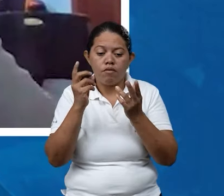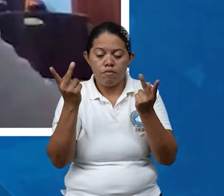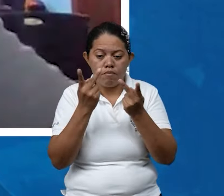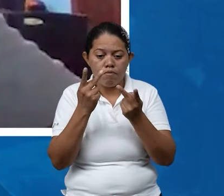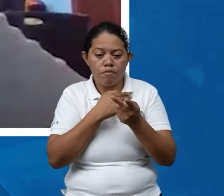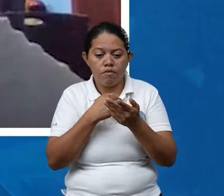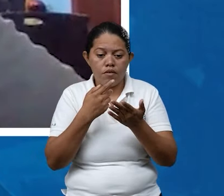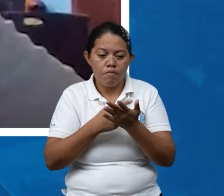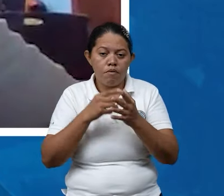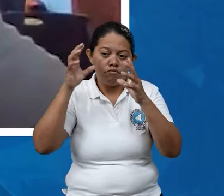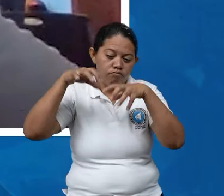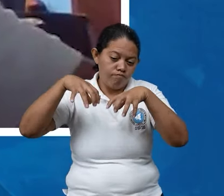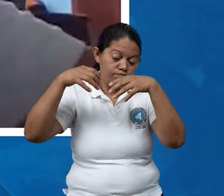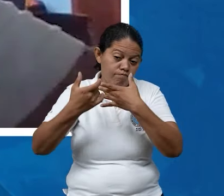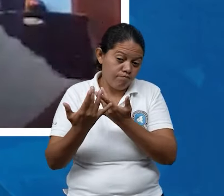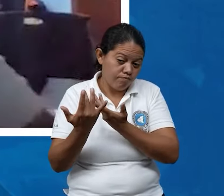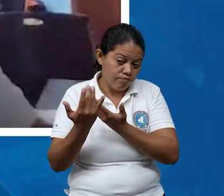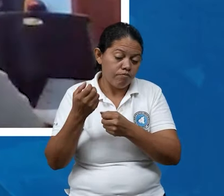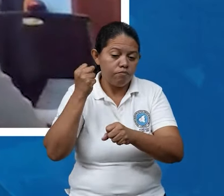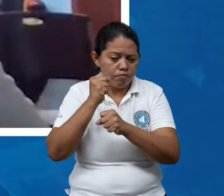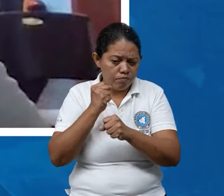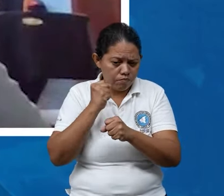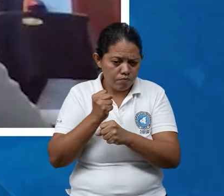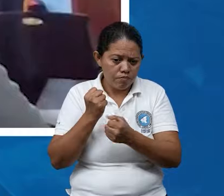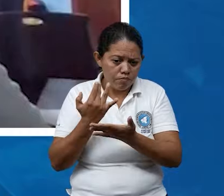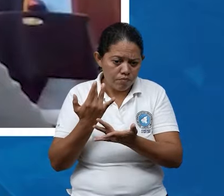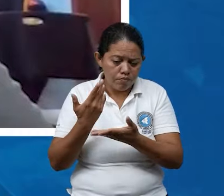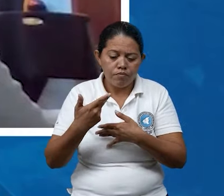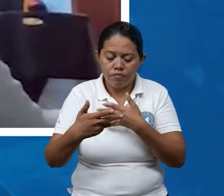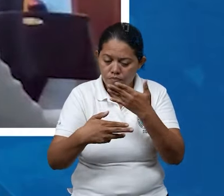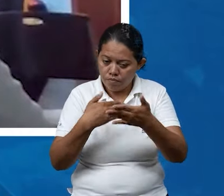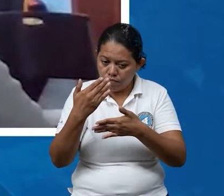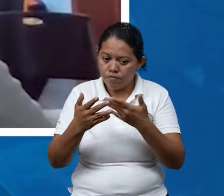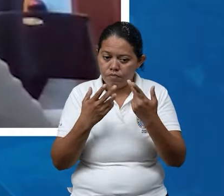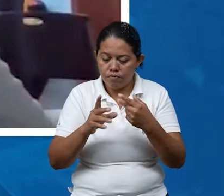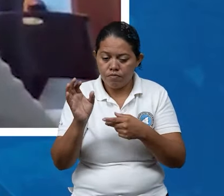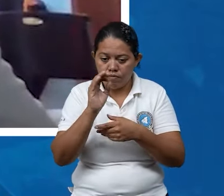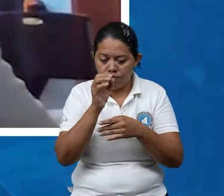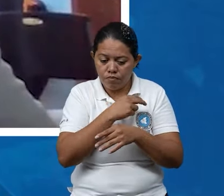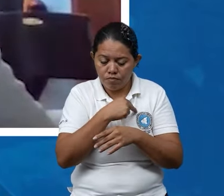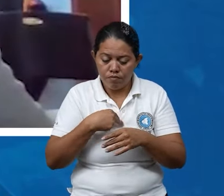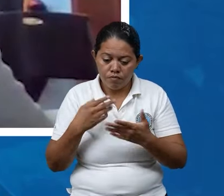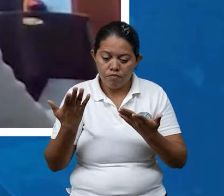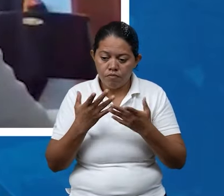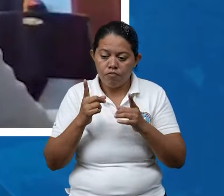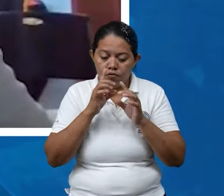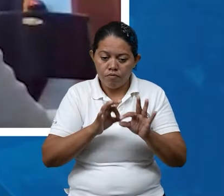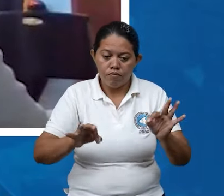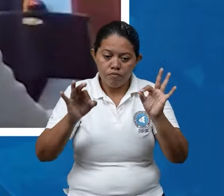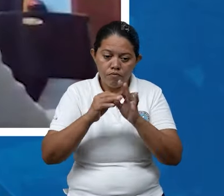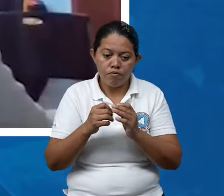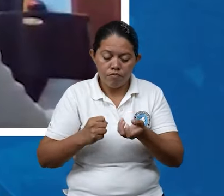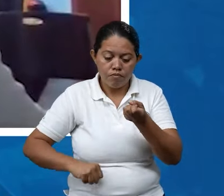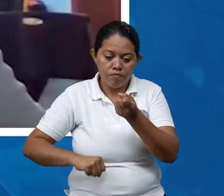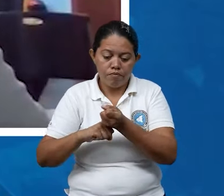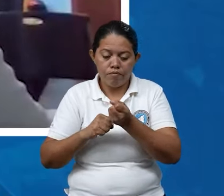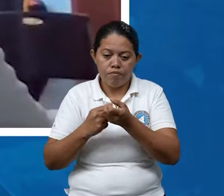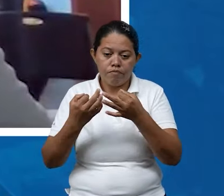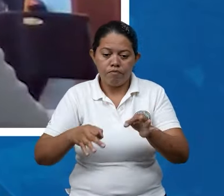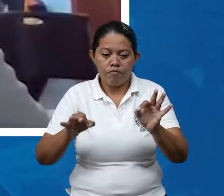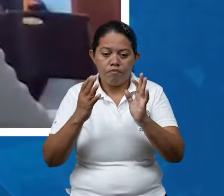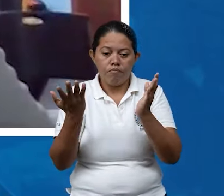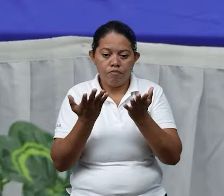que en este plan invierno pues ya hemos venido trabajando hemos avanzado en algunas acciones que vamos a llevar a cabo